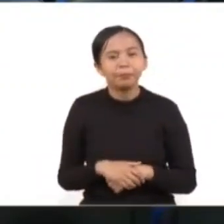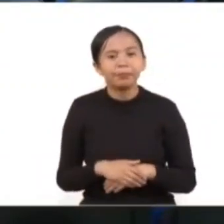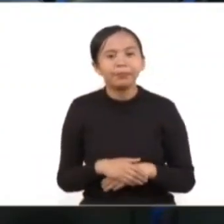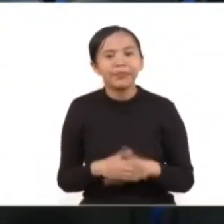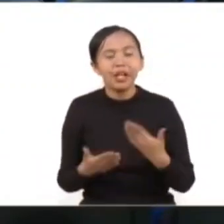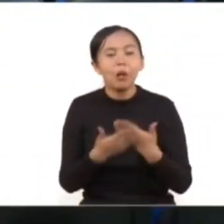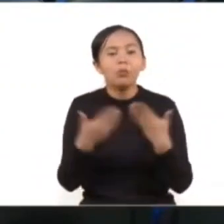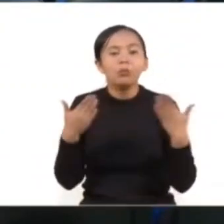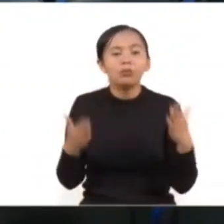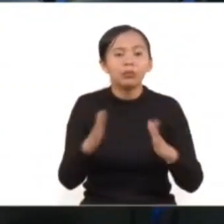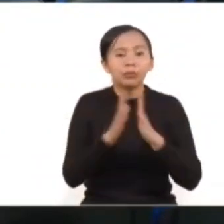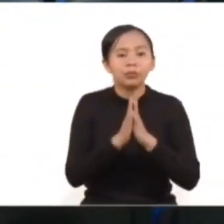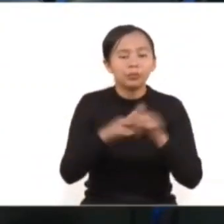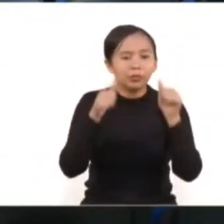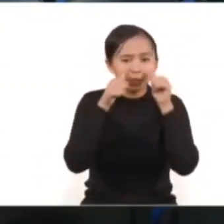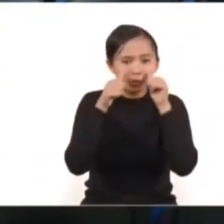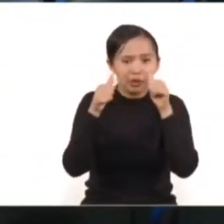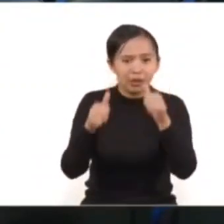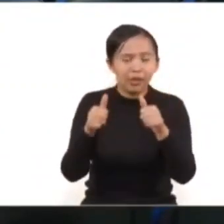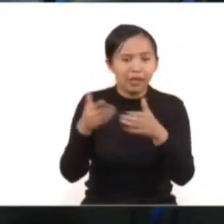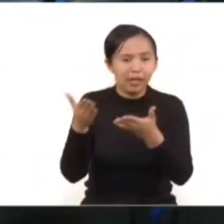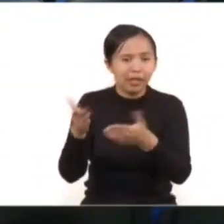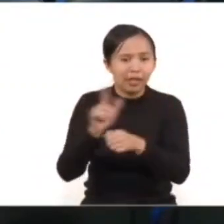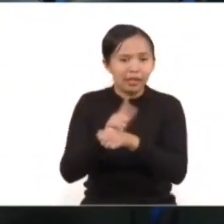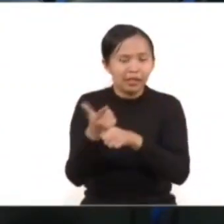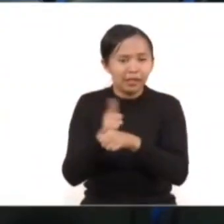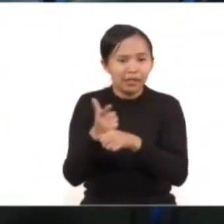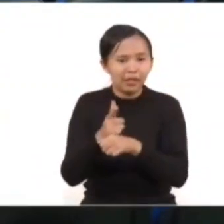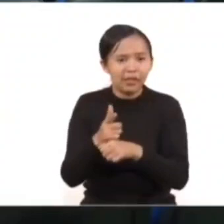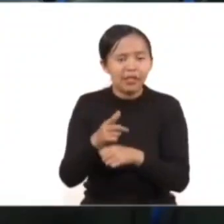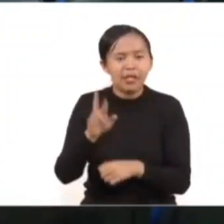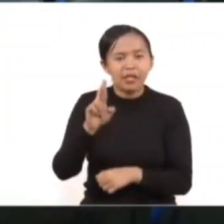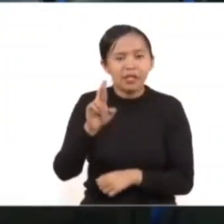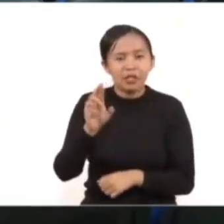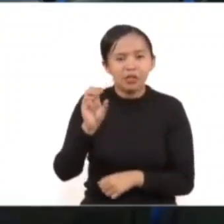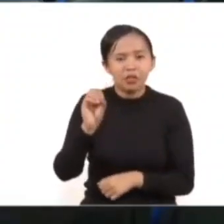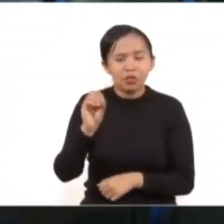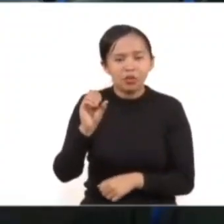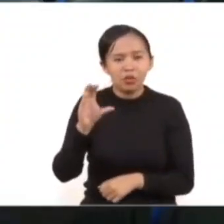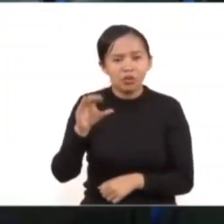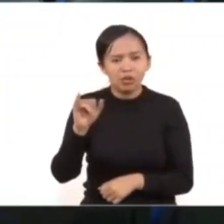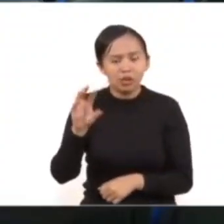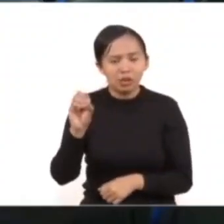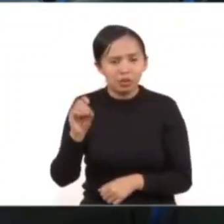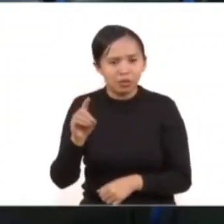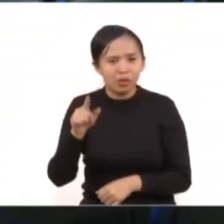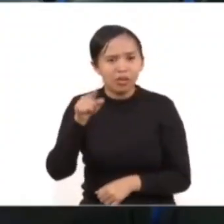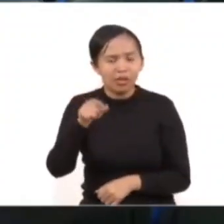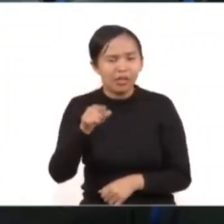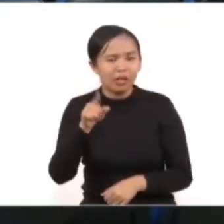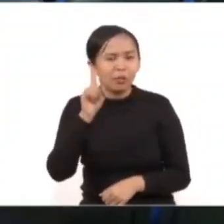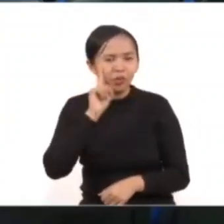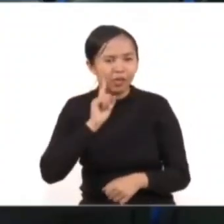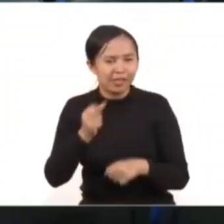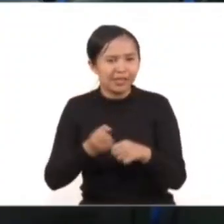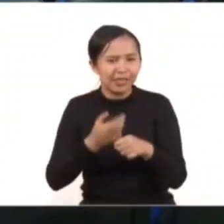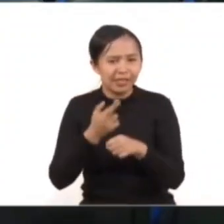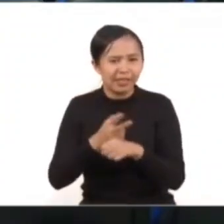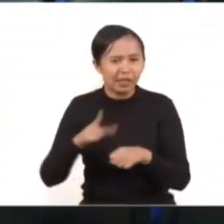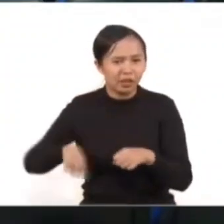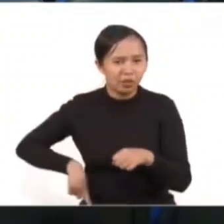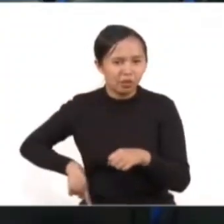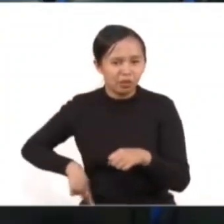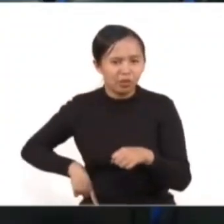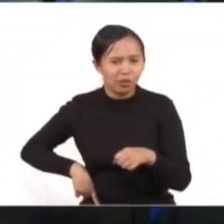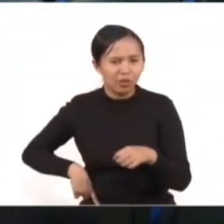Damos el uso de la voz a la licenciada Rocío Villaraos Martínez, asesora en la Secretaría de Gobierno de la Ciudad de